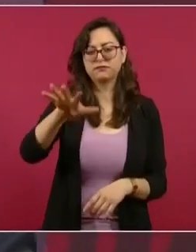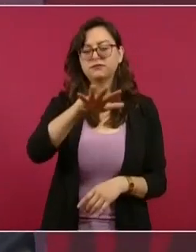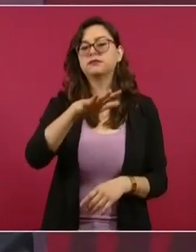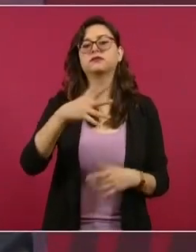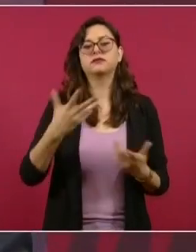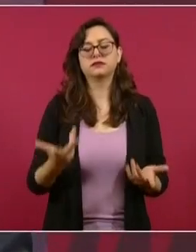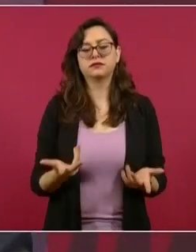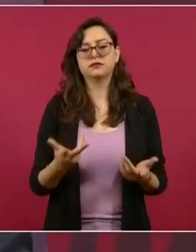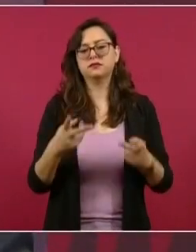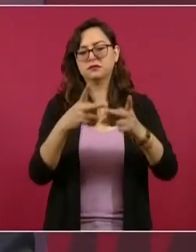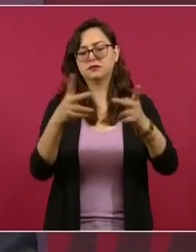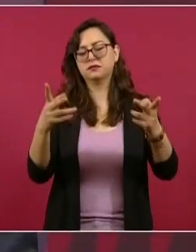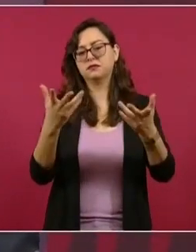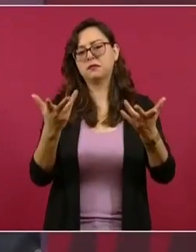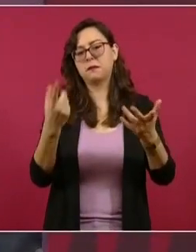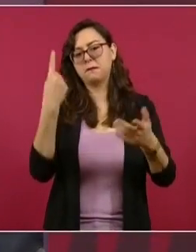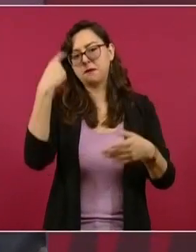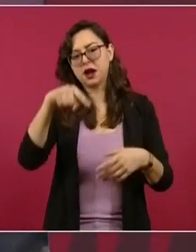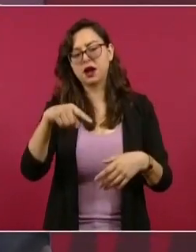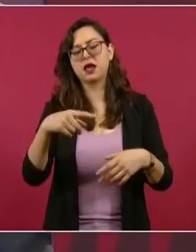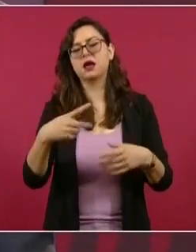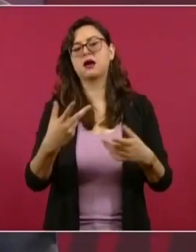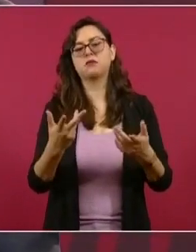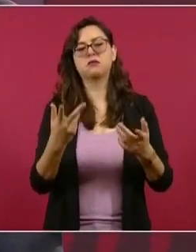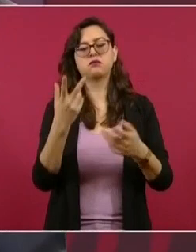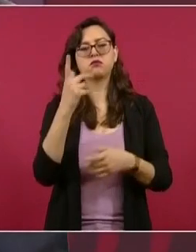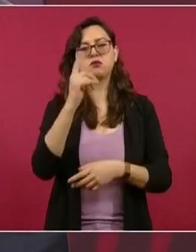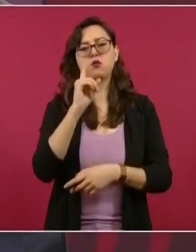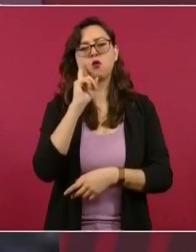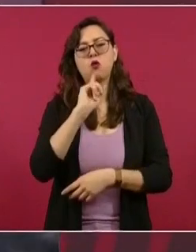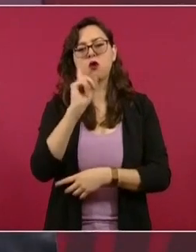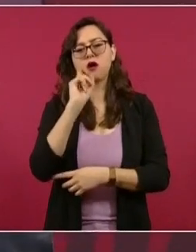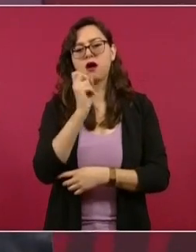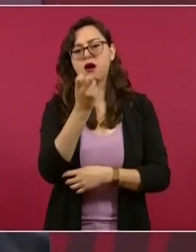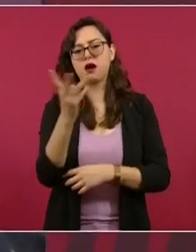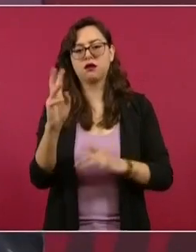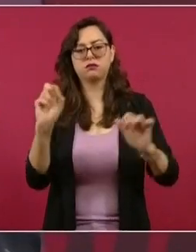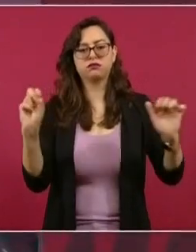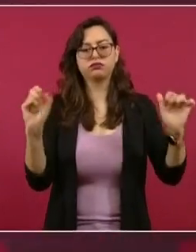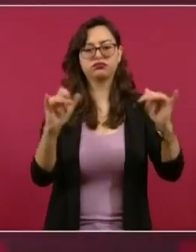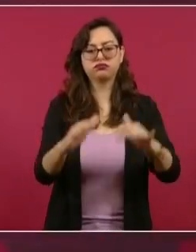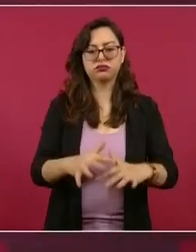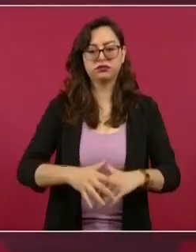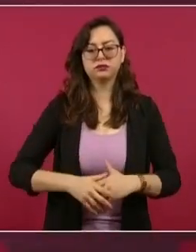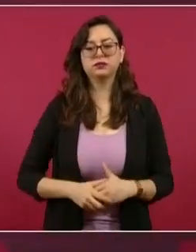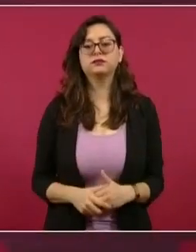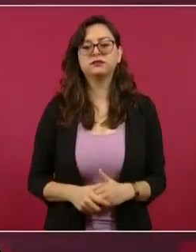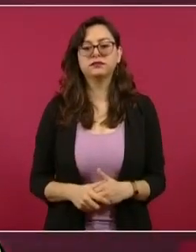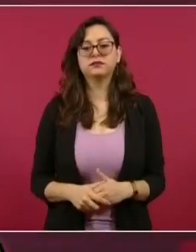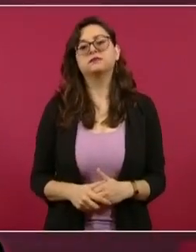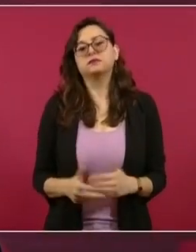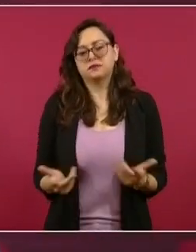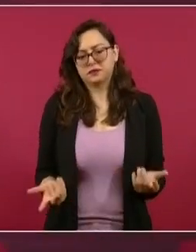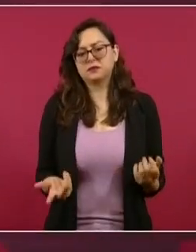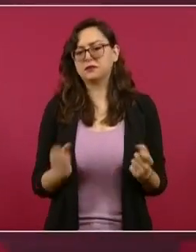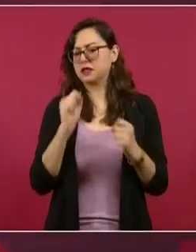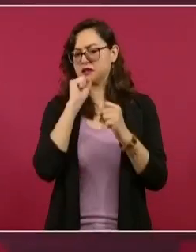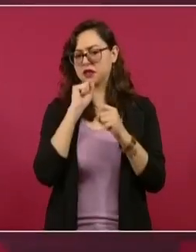con mujeres y también van a haber movilizaciones